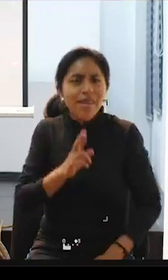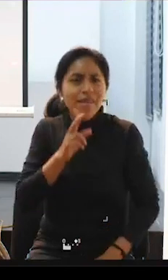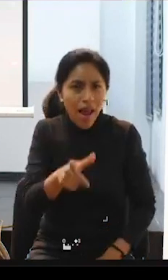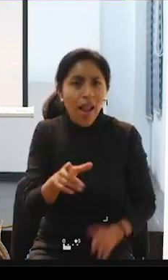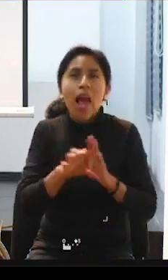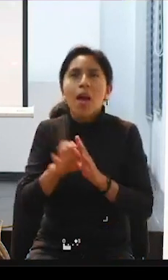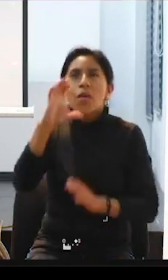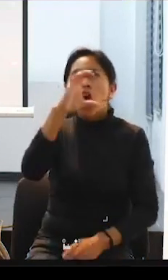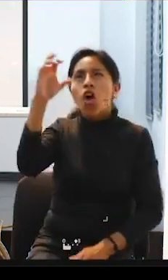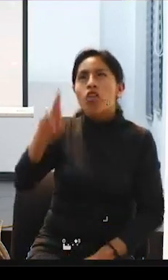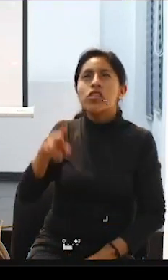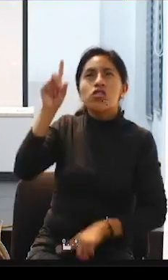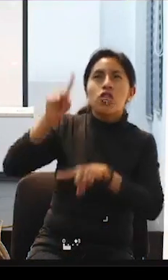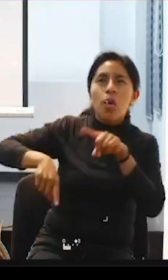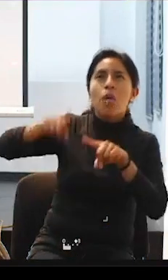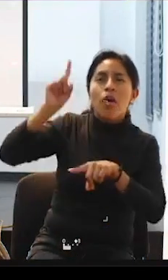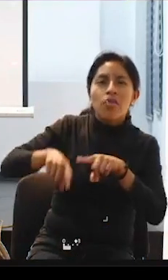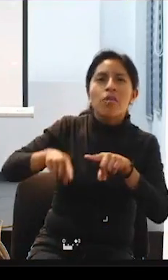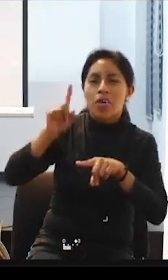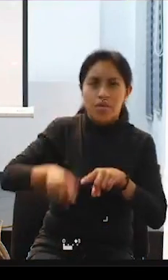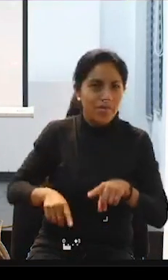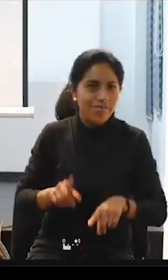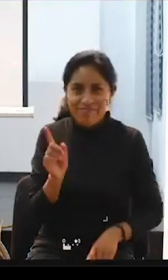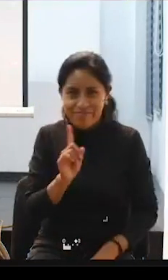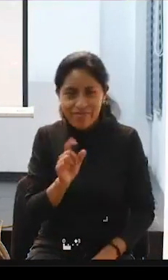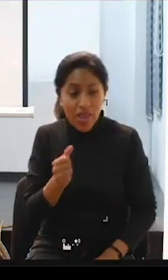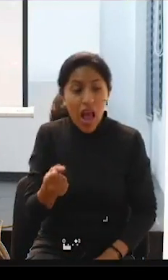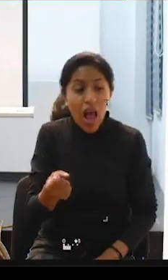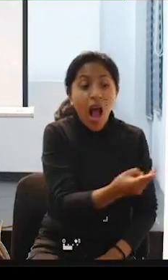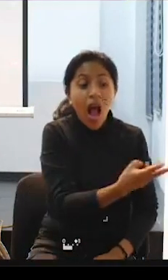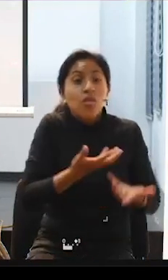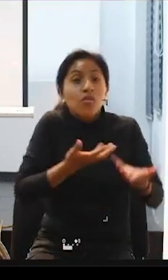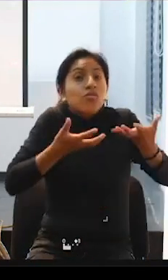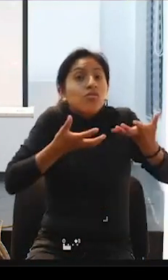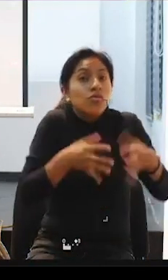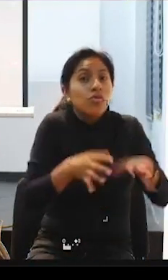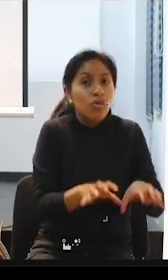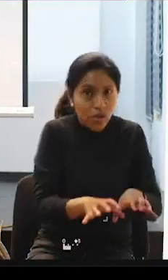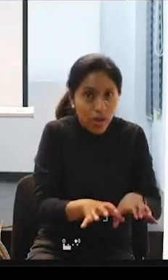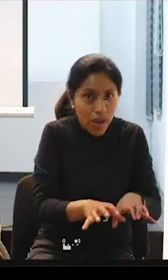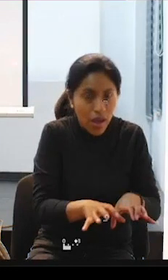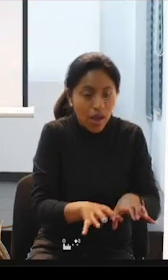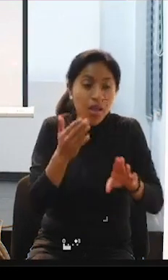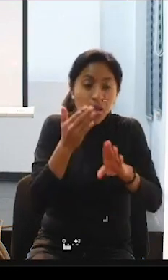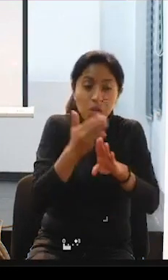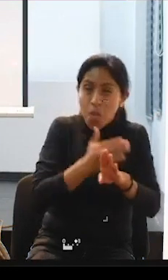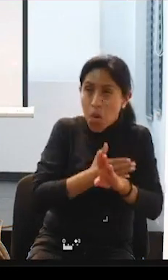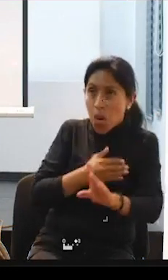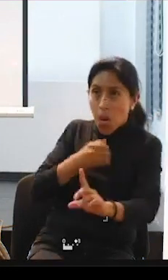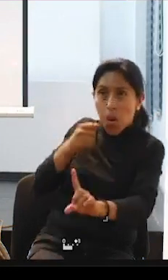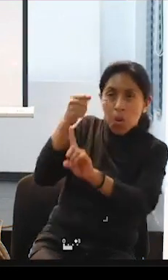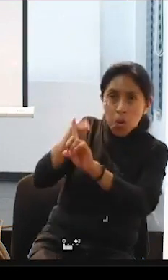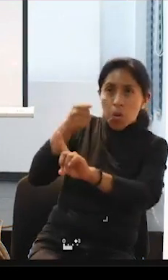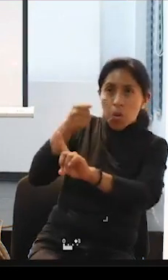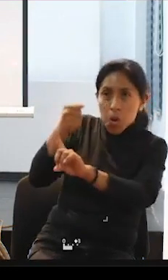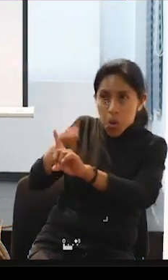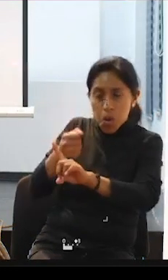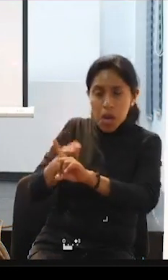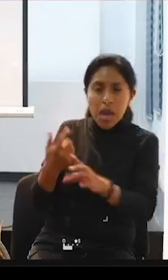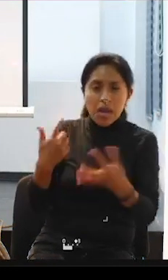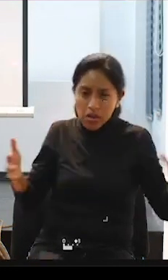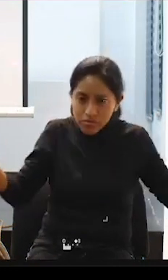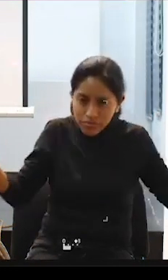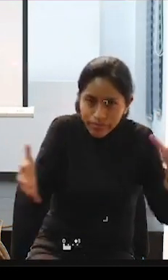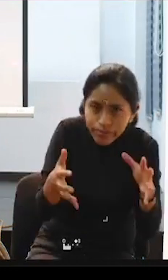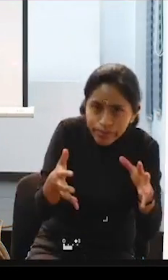no se podía, era que todavía no se quería hasta que hubo esta lucha, esta organización quizás